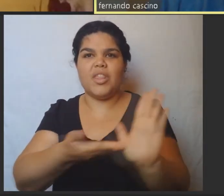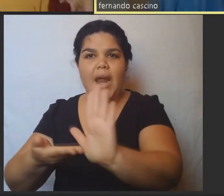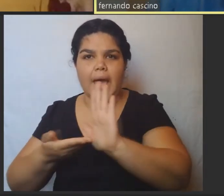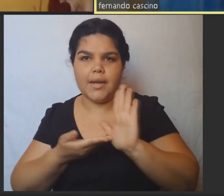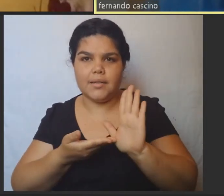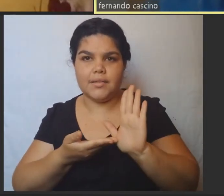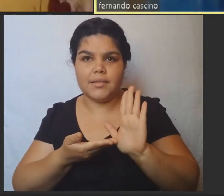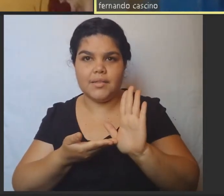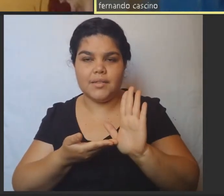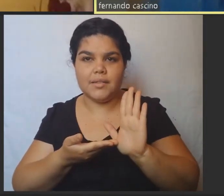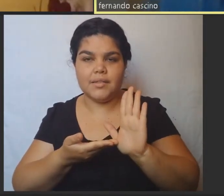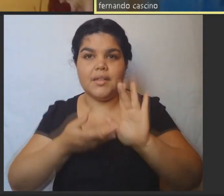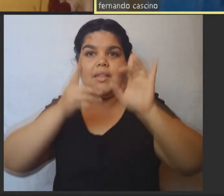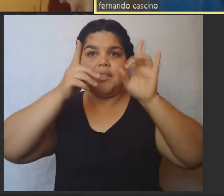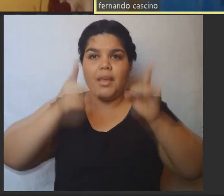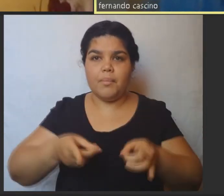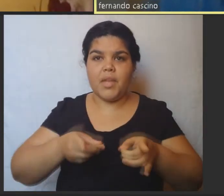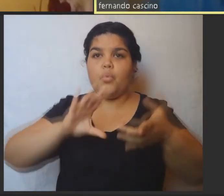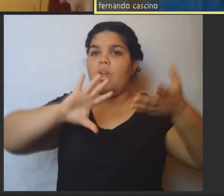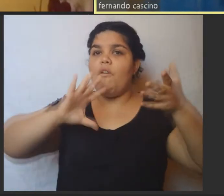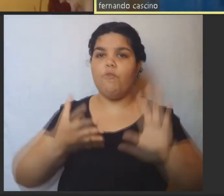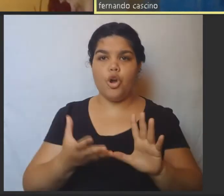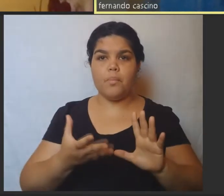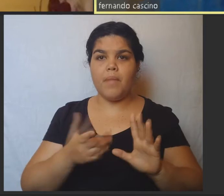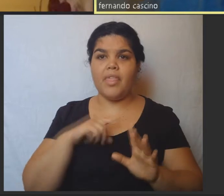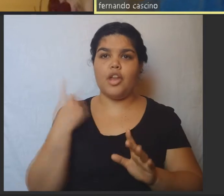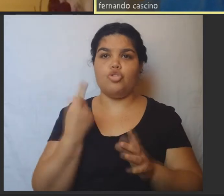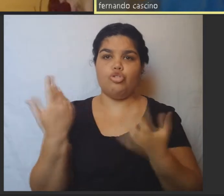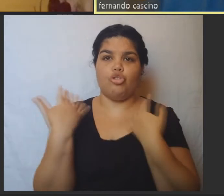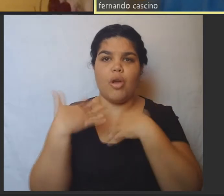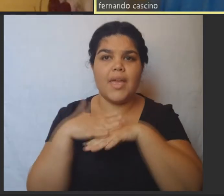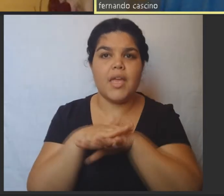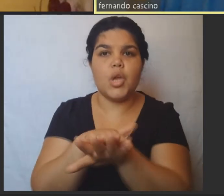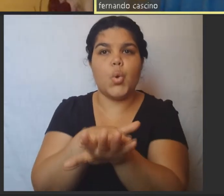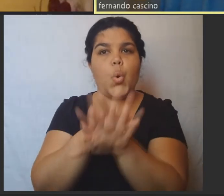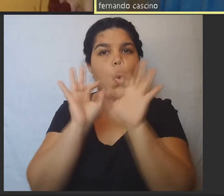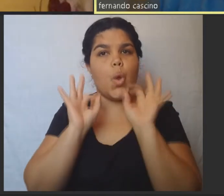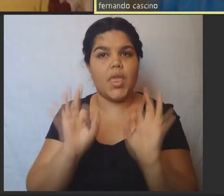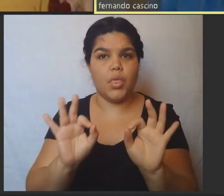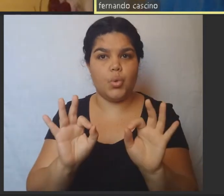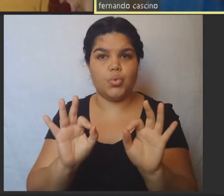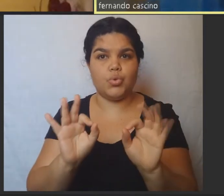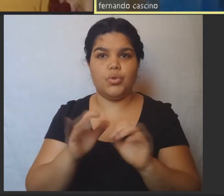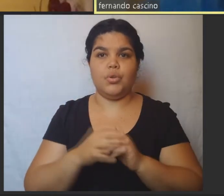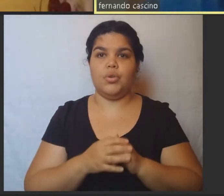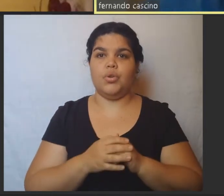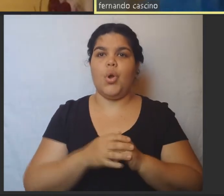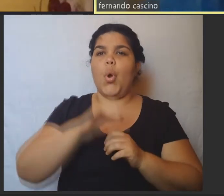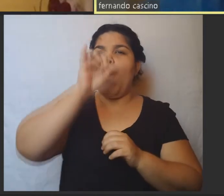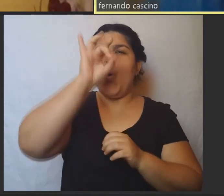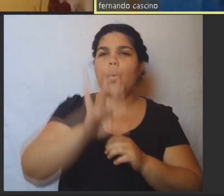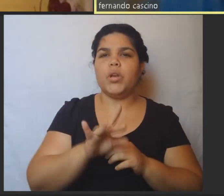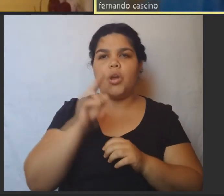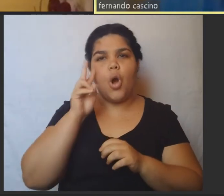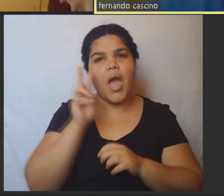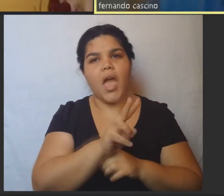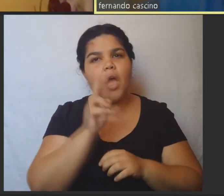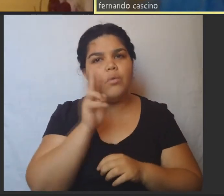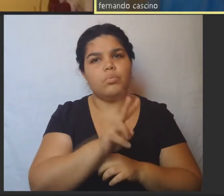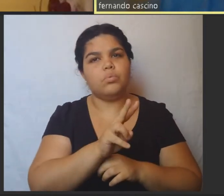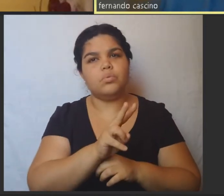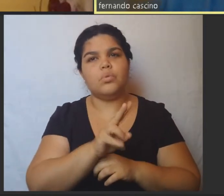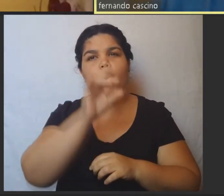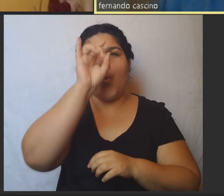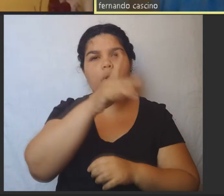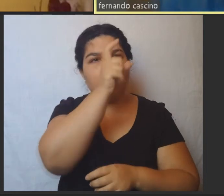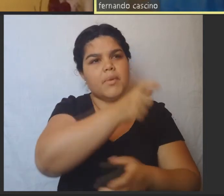de alguna especie de empezar más incluidos que no sea solamente escuchar a una persona